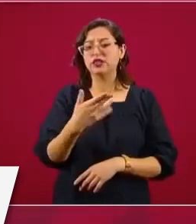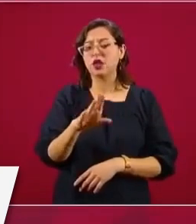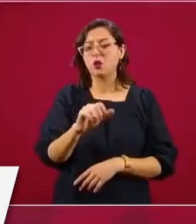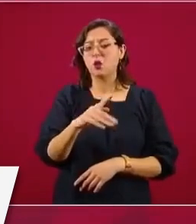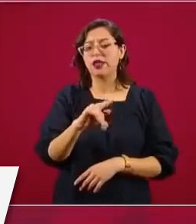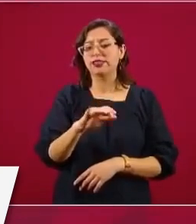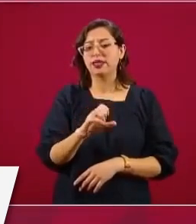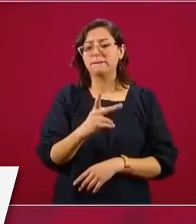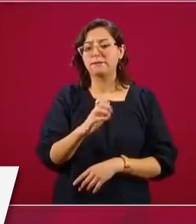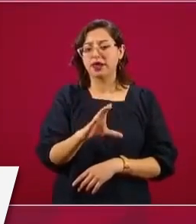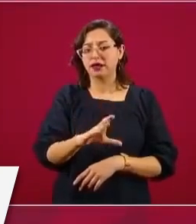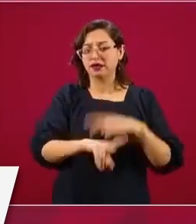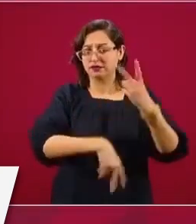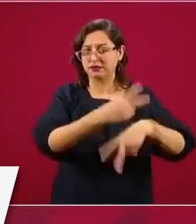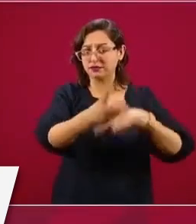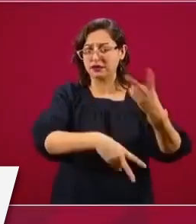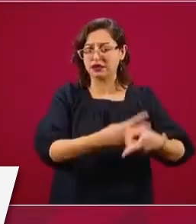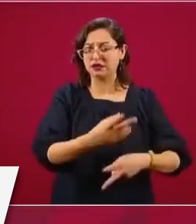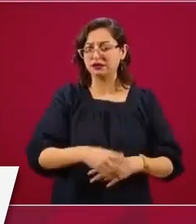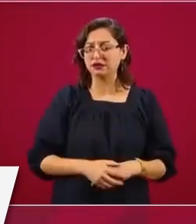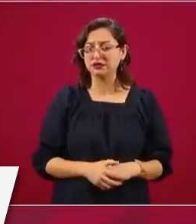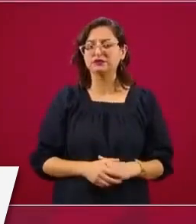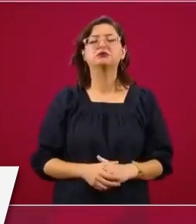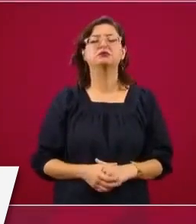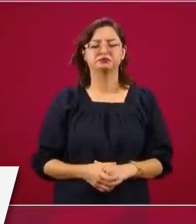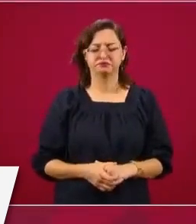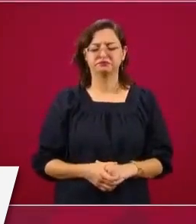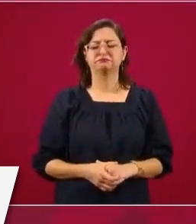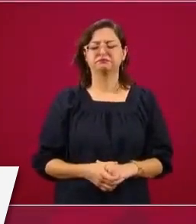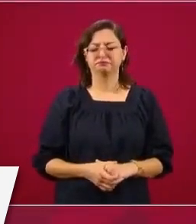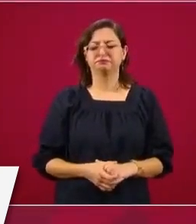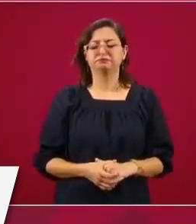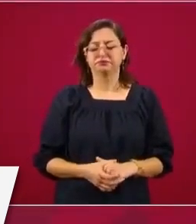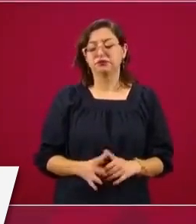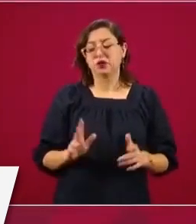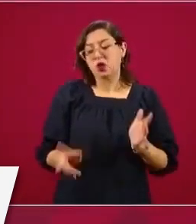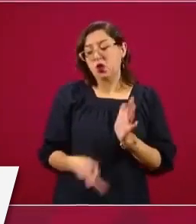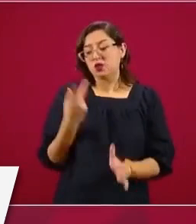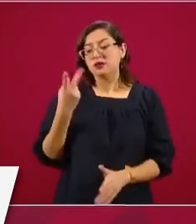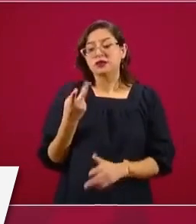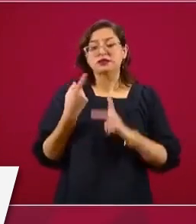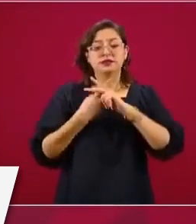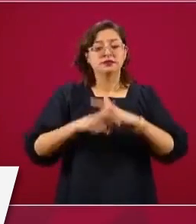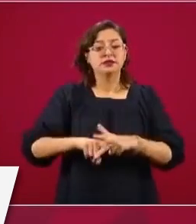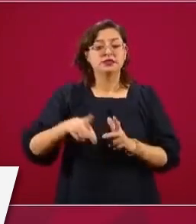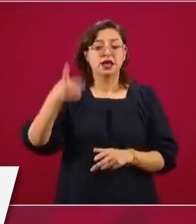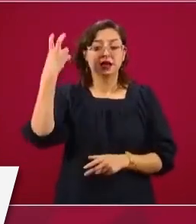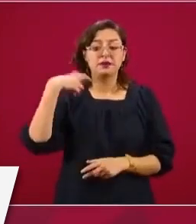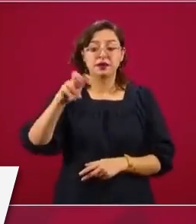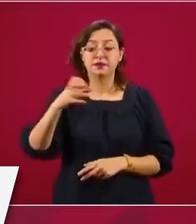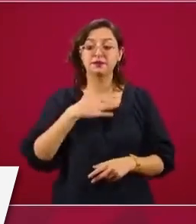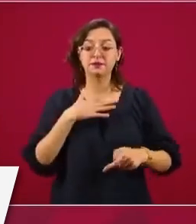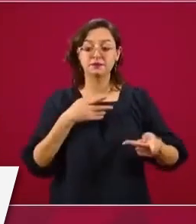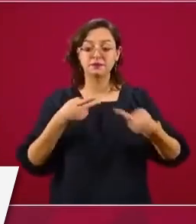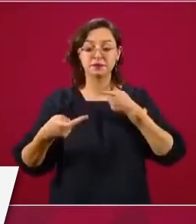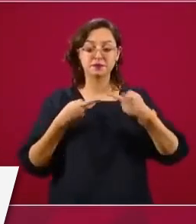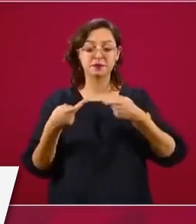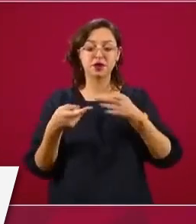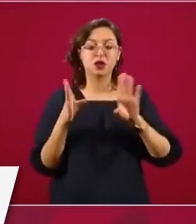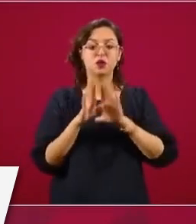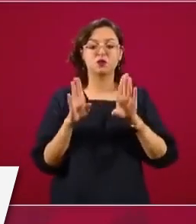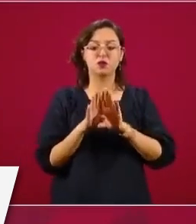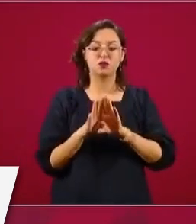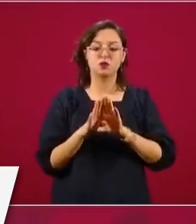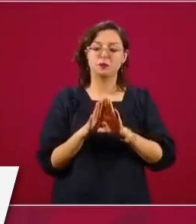yo inicie mi plan es empezar con